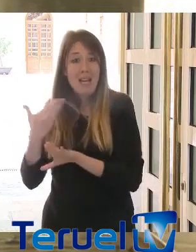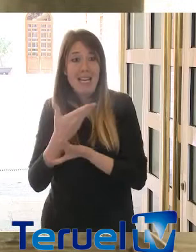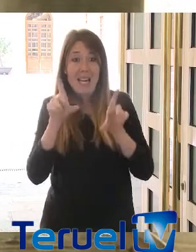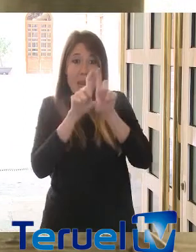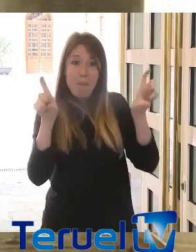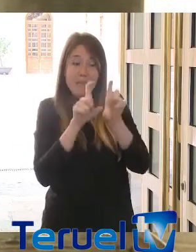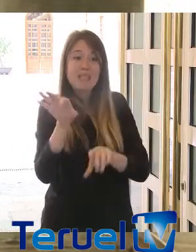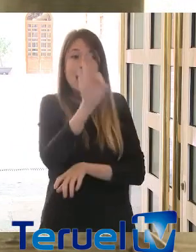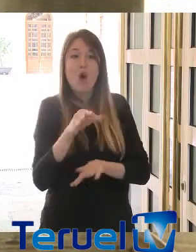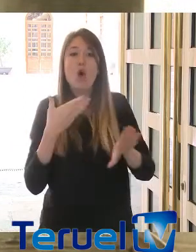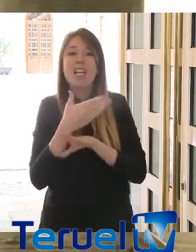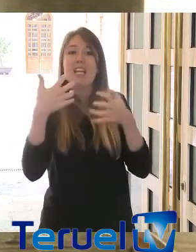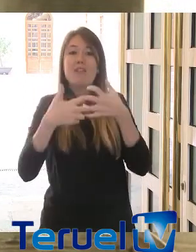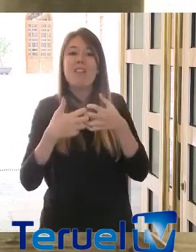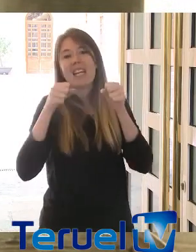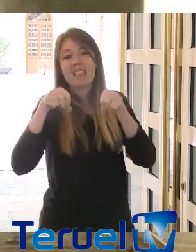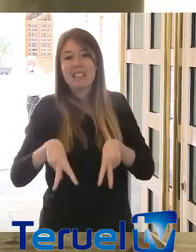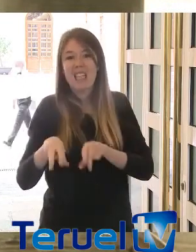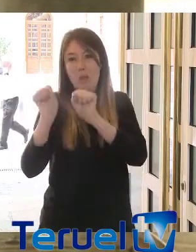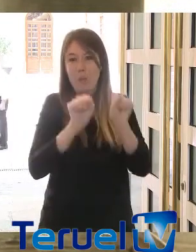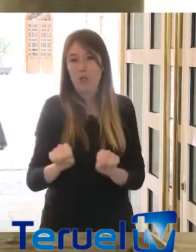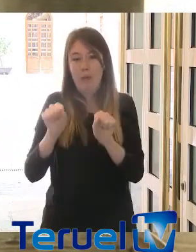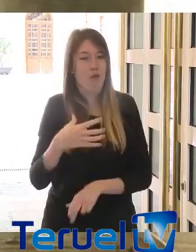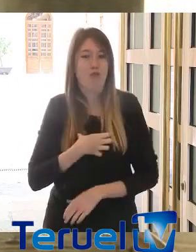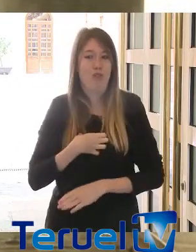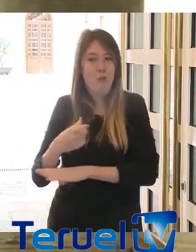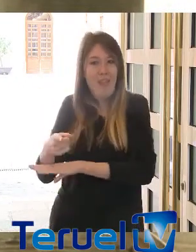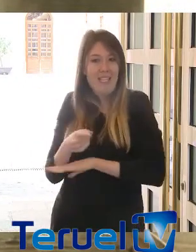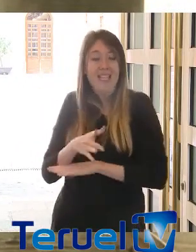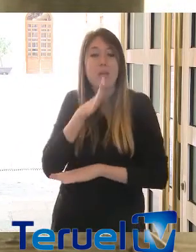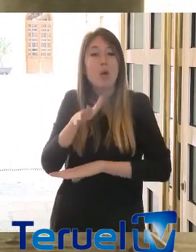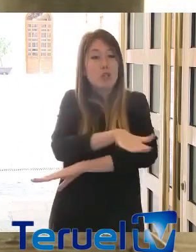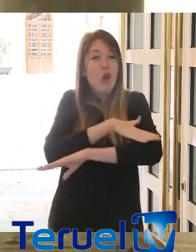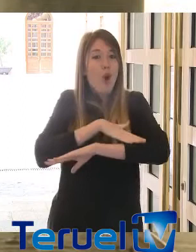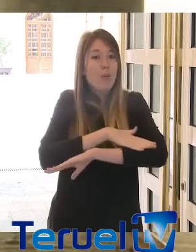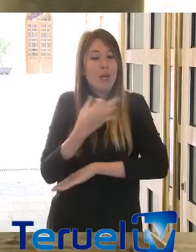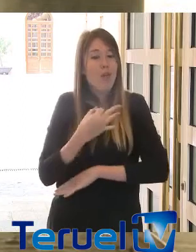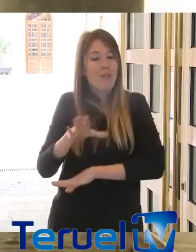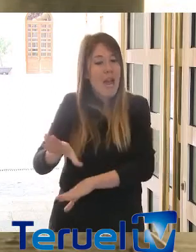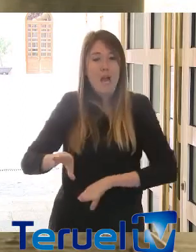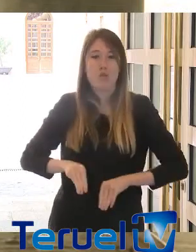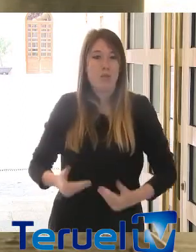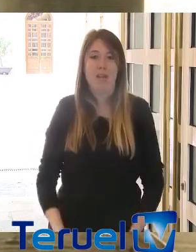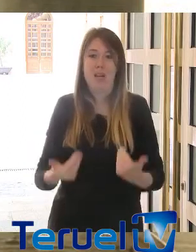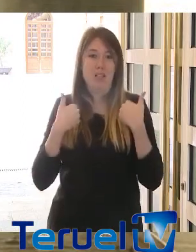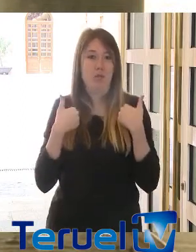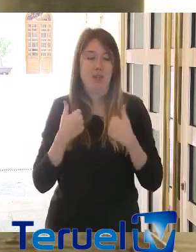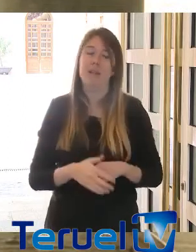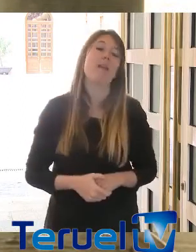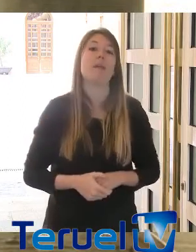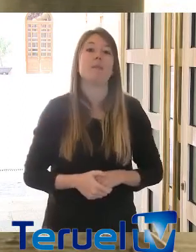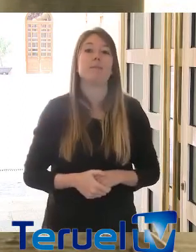centro, que vaya a su fábrica sin las debidas condiciones de seguridad. Y el Gobierno tiene que asumir alguna responsabilidad en esa materia.